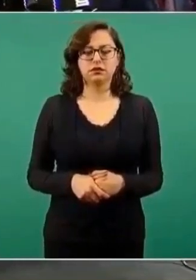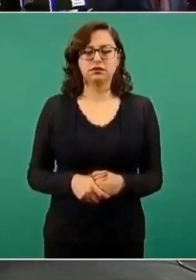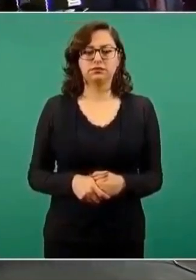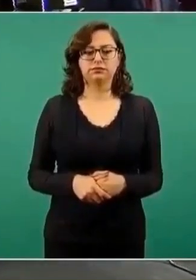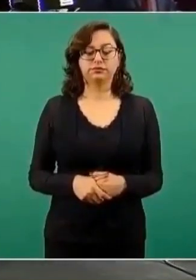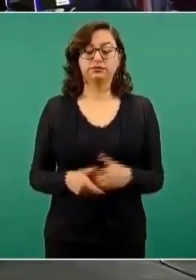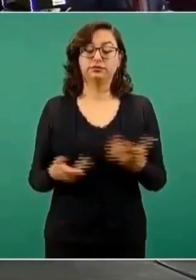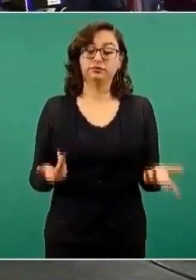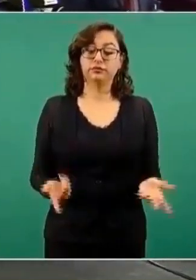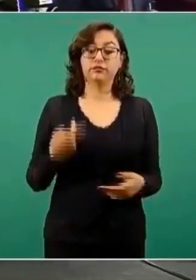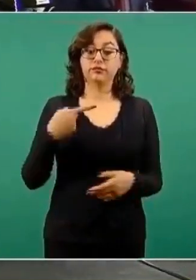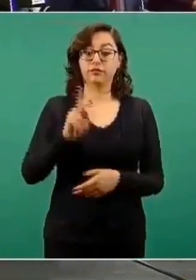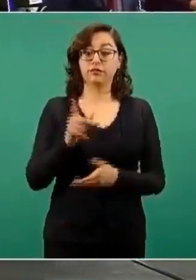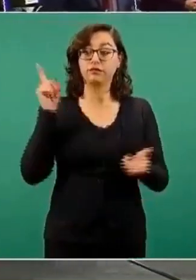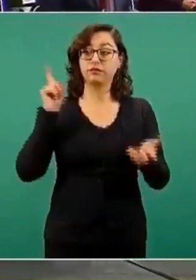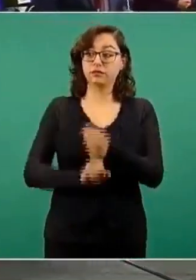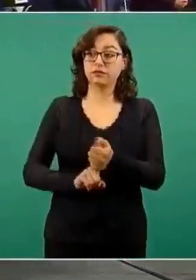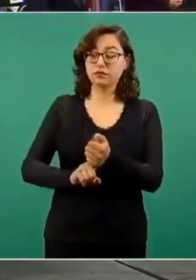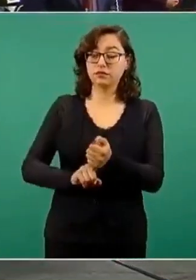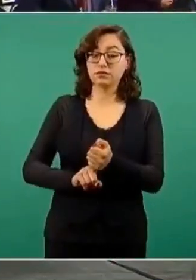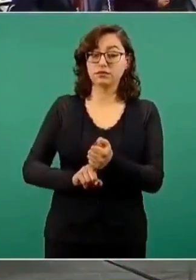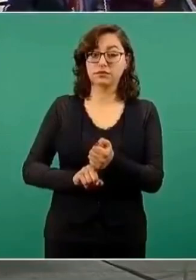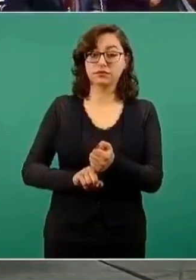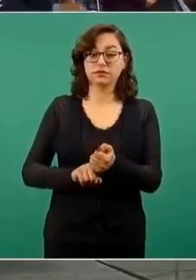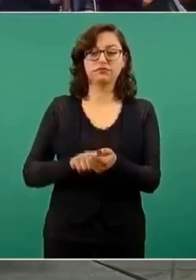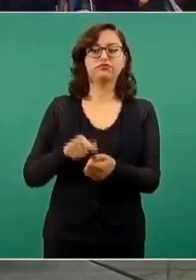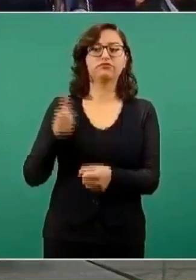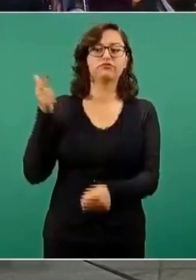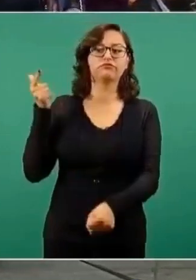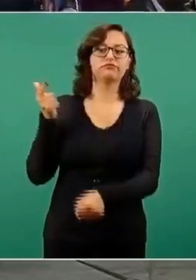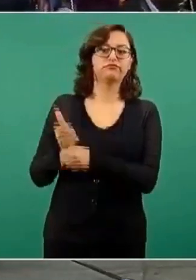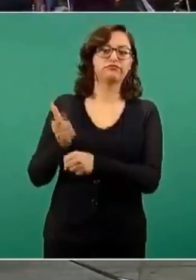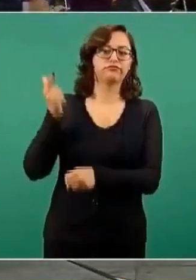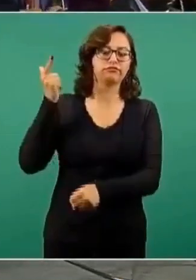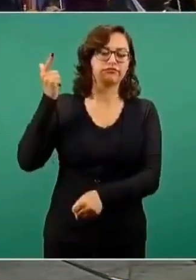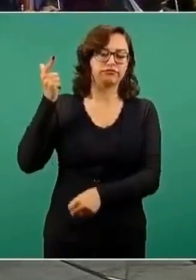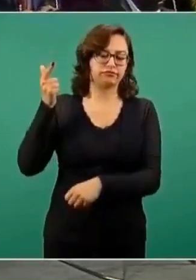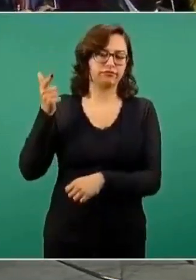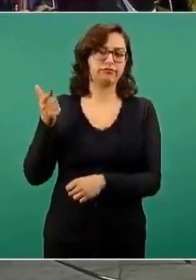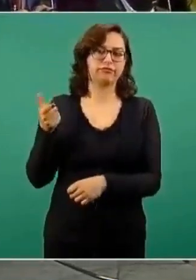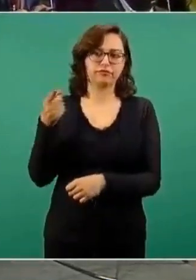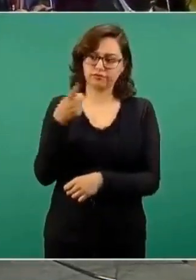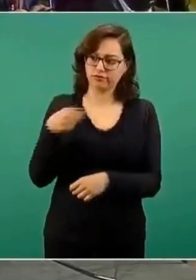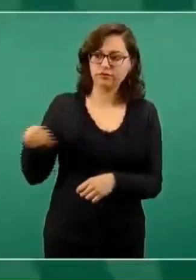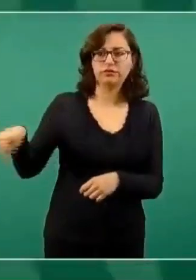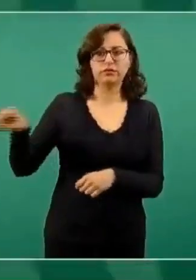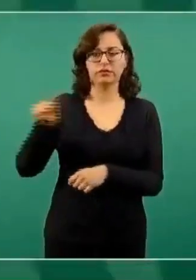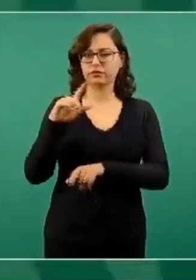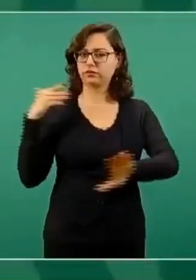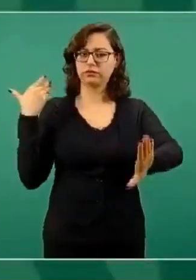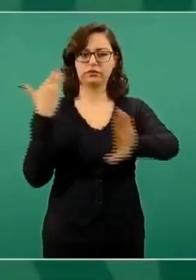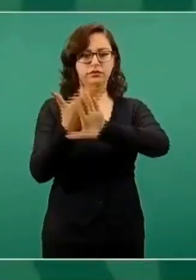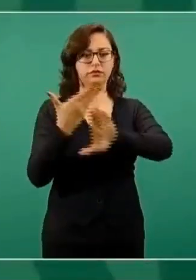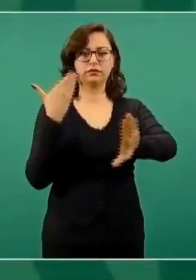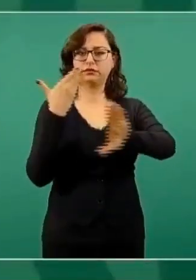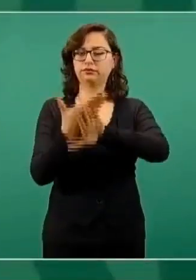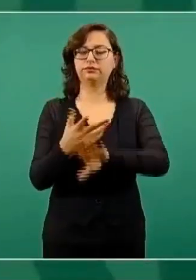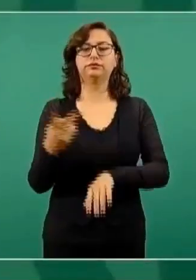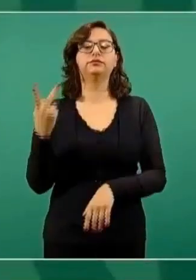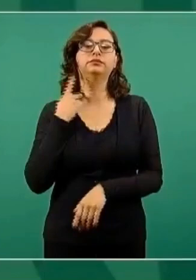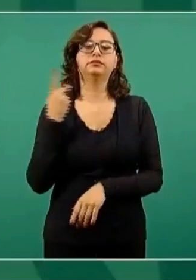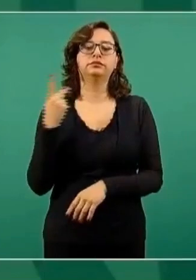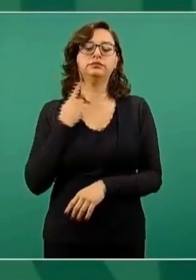pero lo que hay detrás pues es una oposición política.